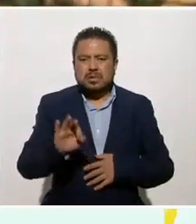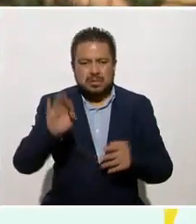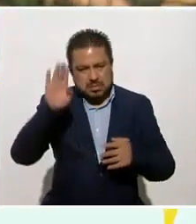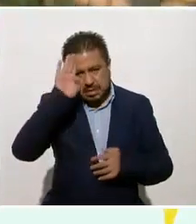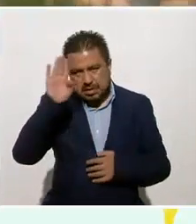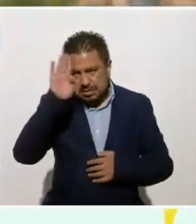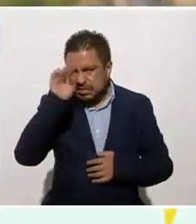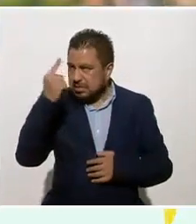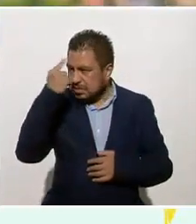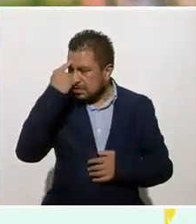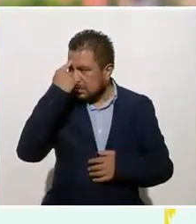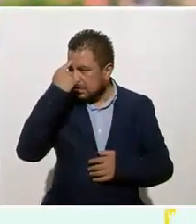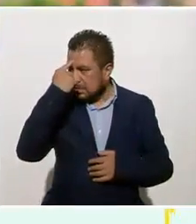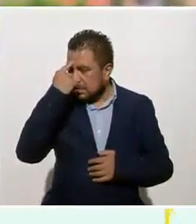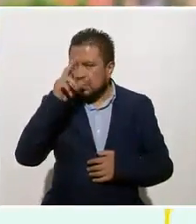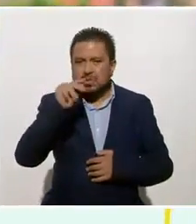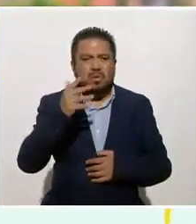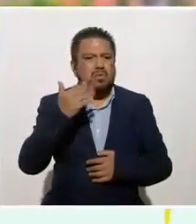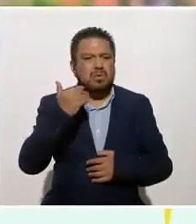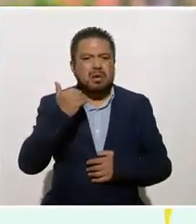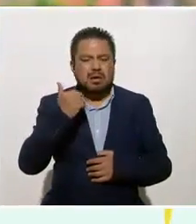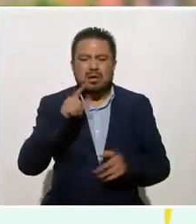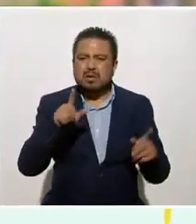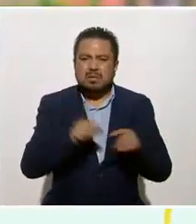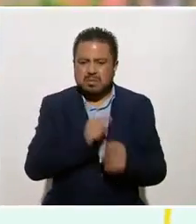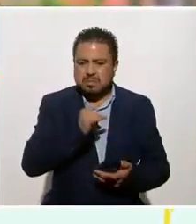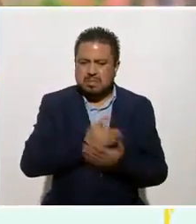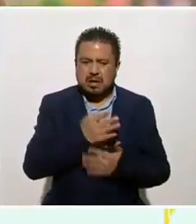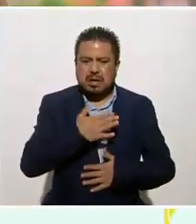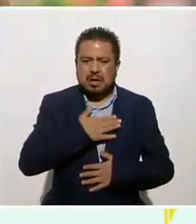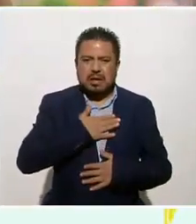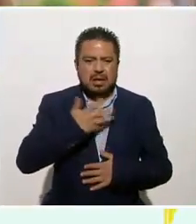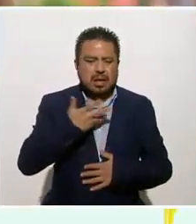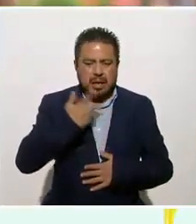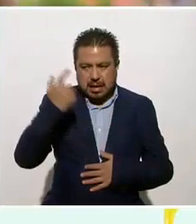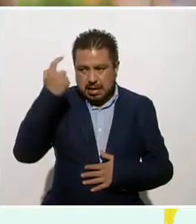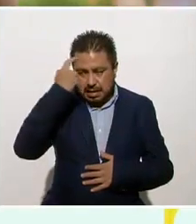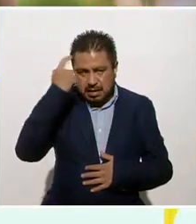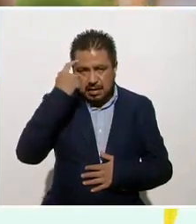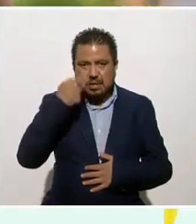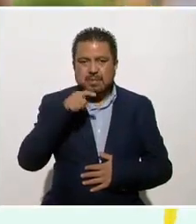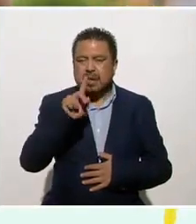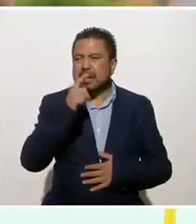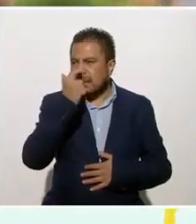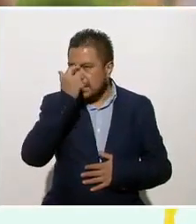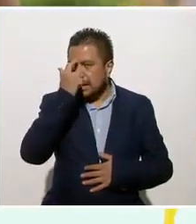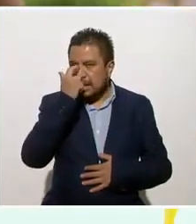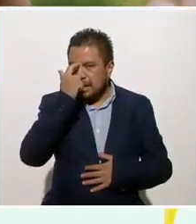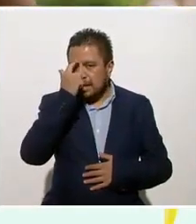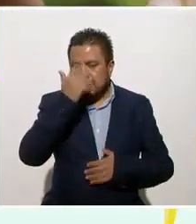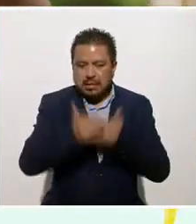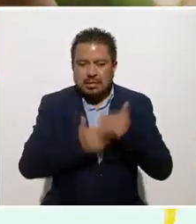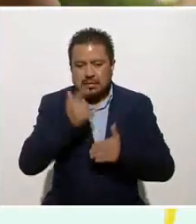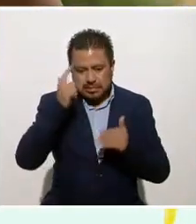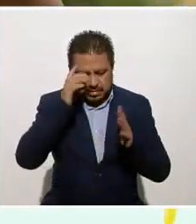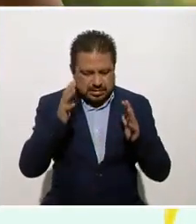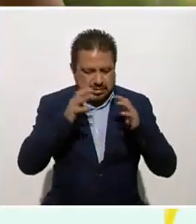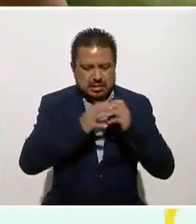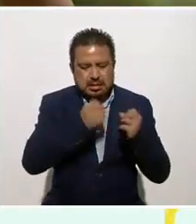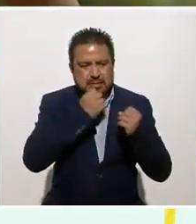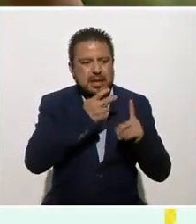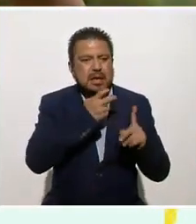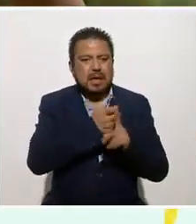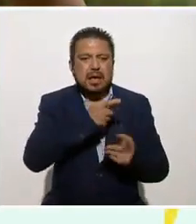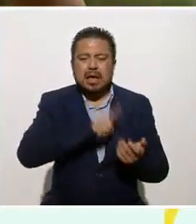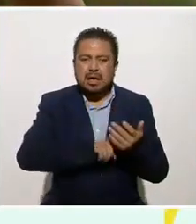pensamientos normalmente no existen. Los tenemos nosotros aquí. Pero empezamos a crear el cerebro que es el órgano maravilloso